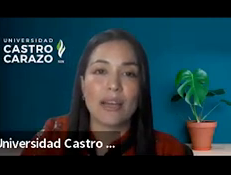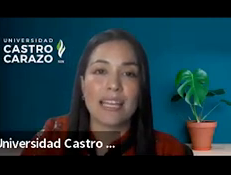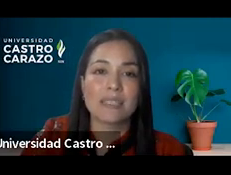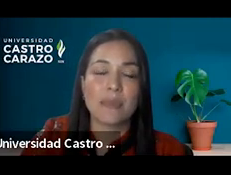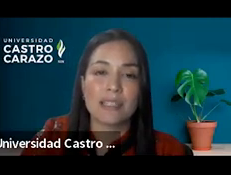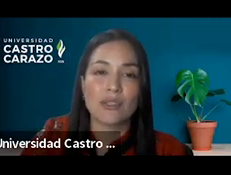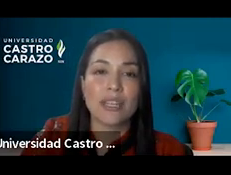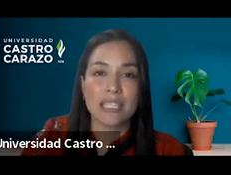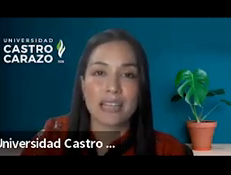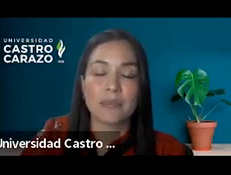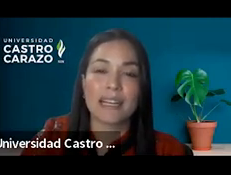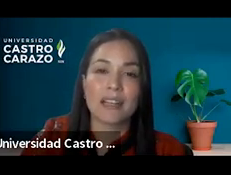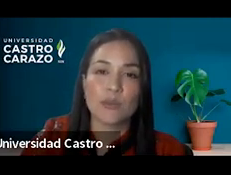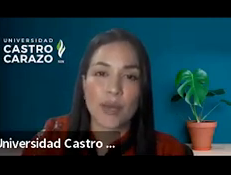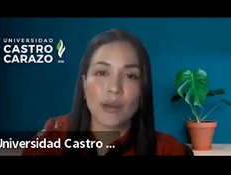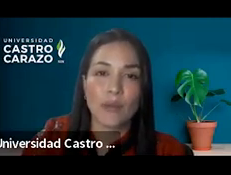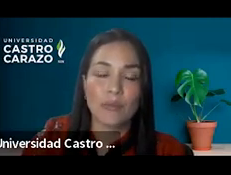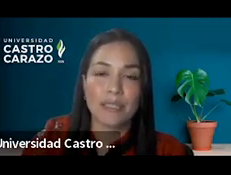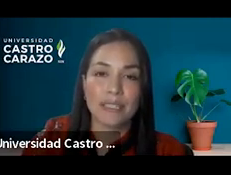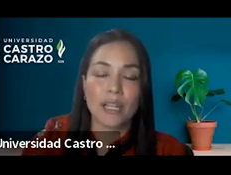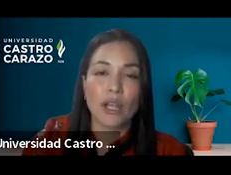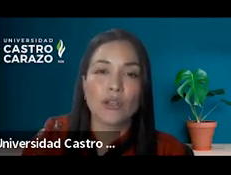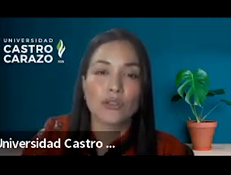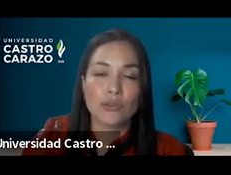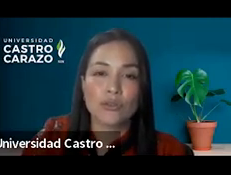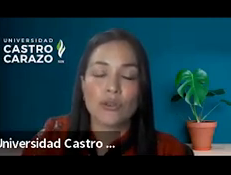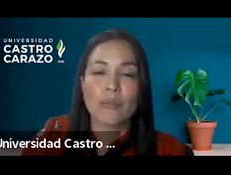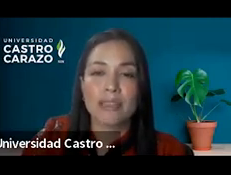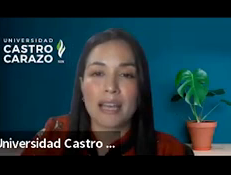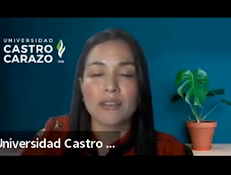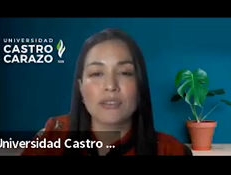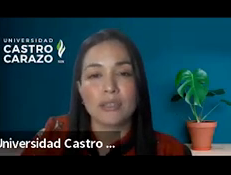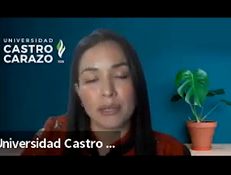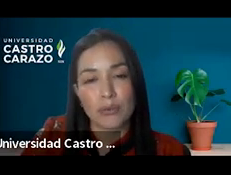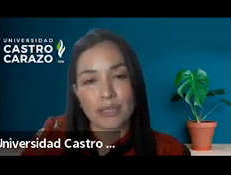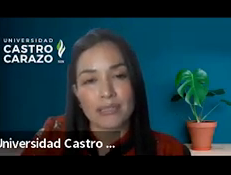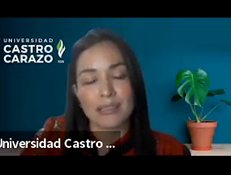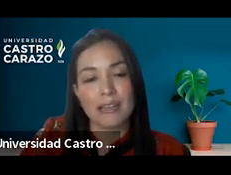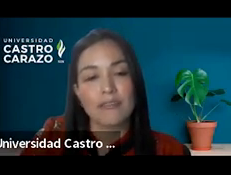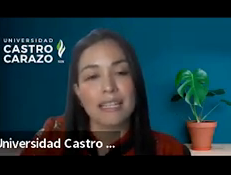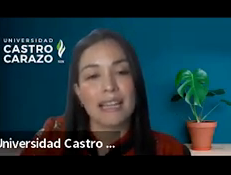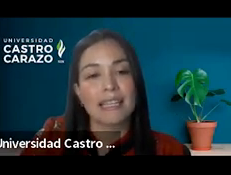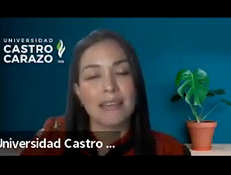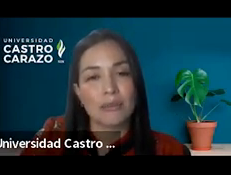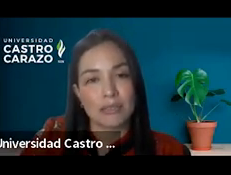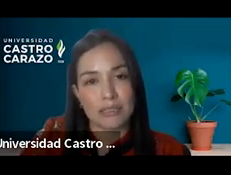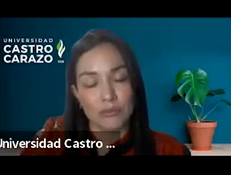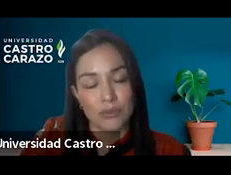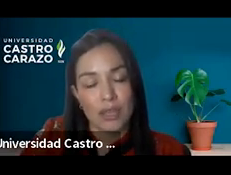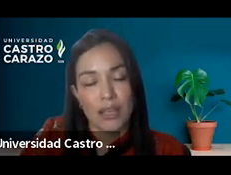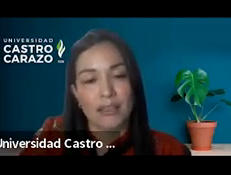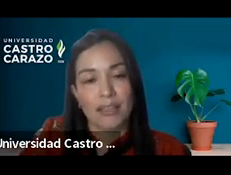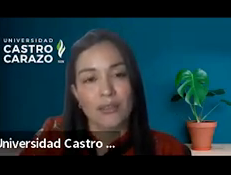activado el espacio de chat para que nos puedan compartir sus comentarios y preguntas y al final del evento